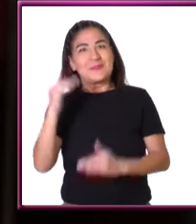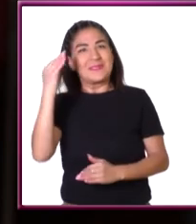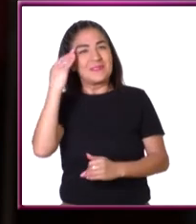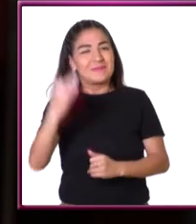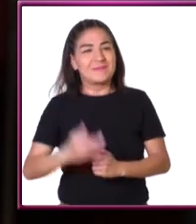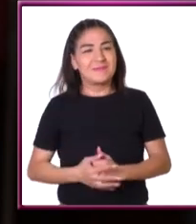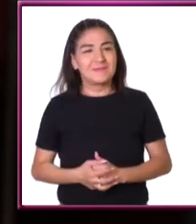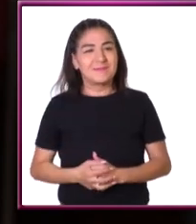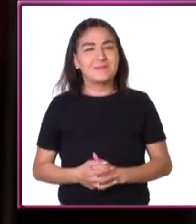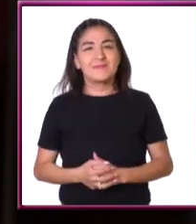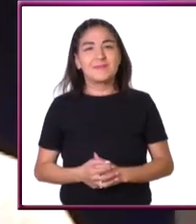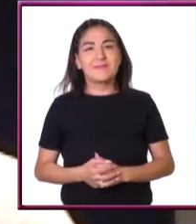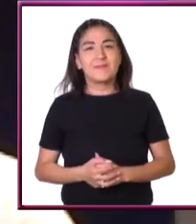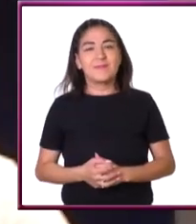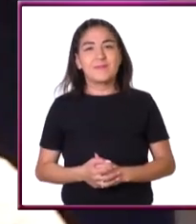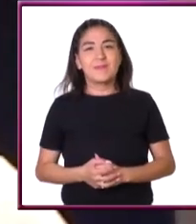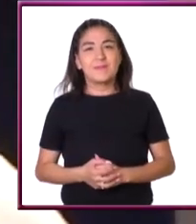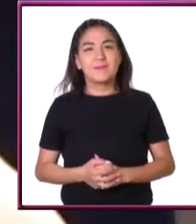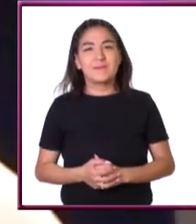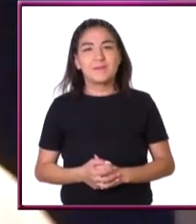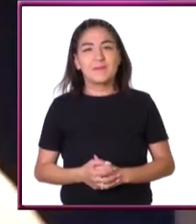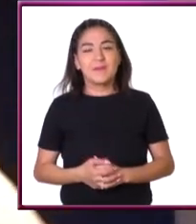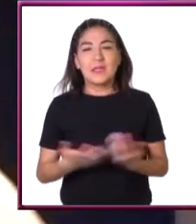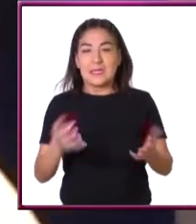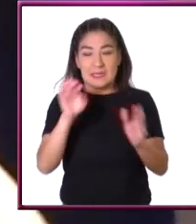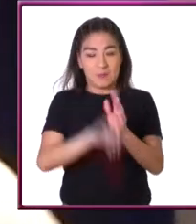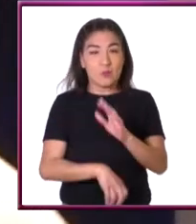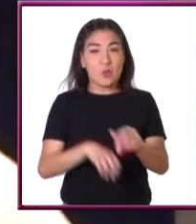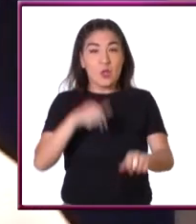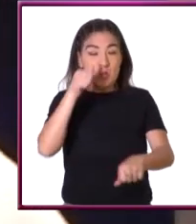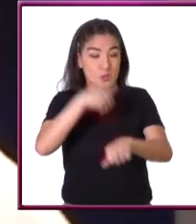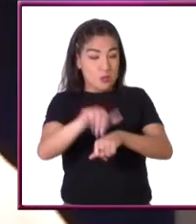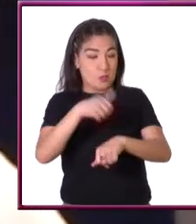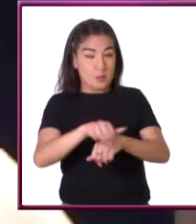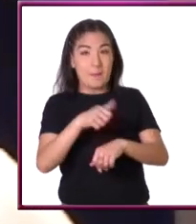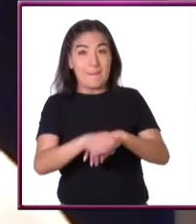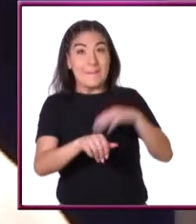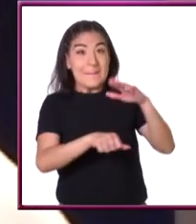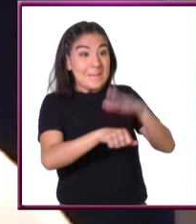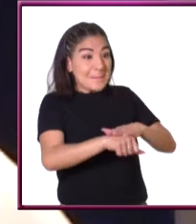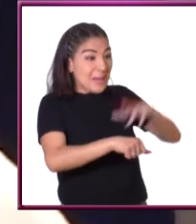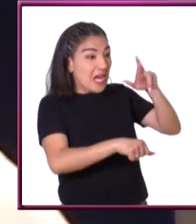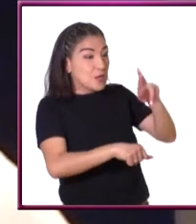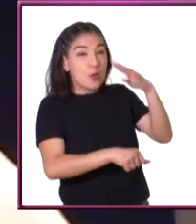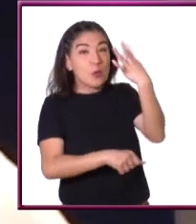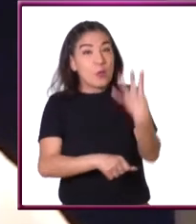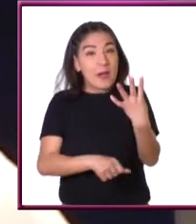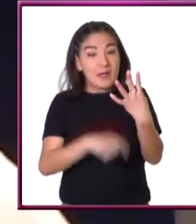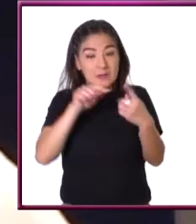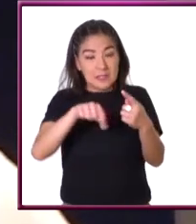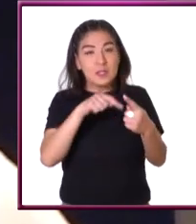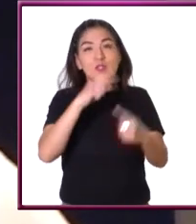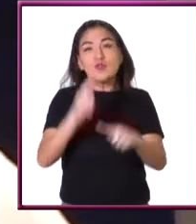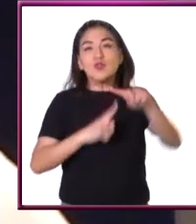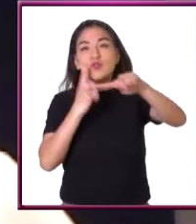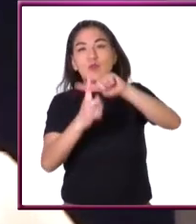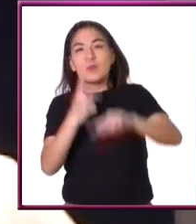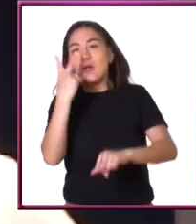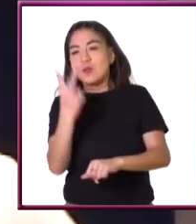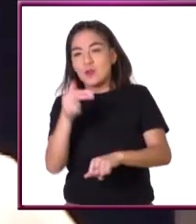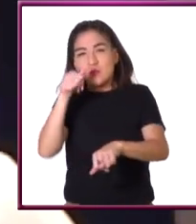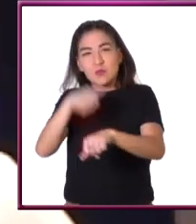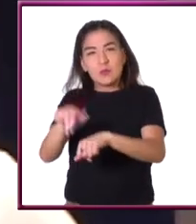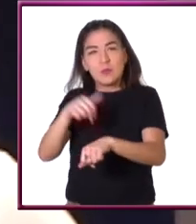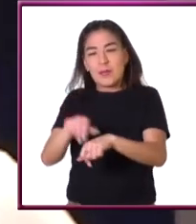Enuncia que cualquier número mayor que 4 se puede expresar como la suma de dos